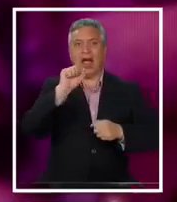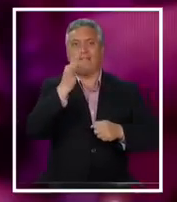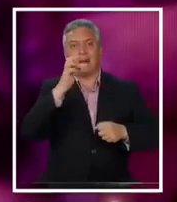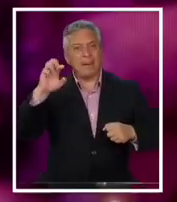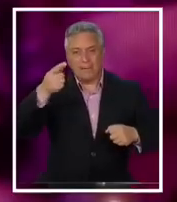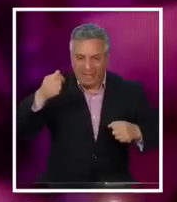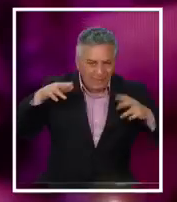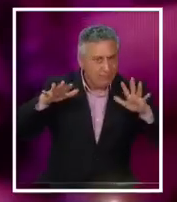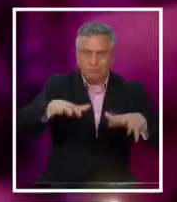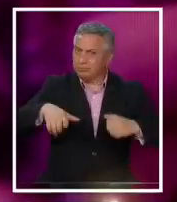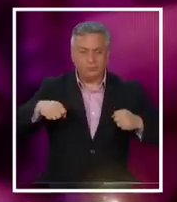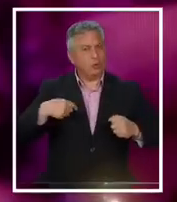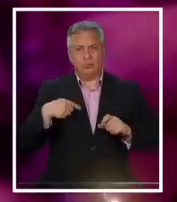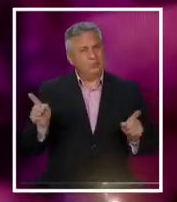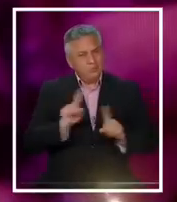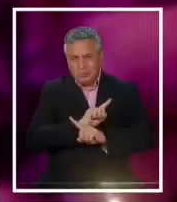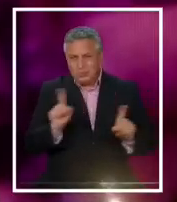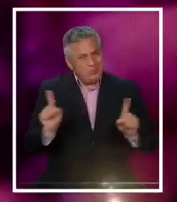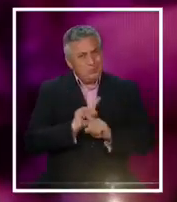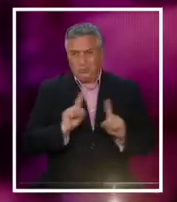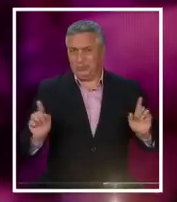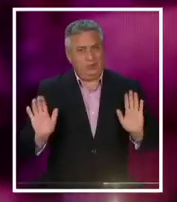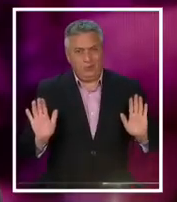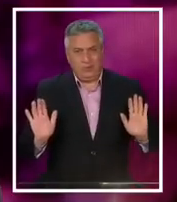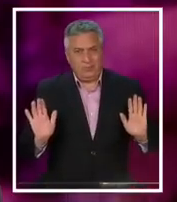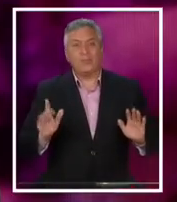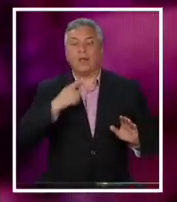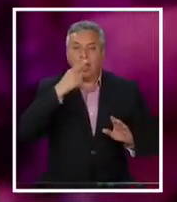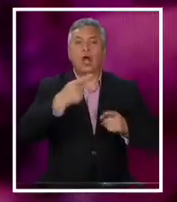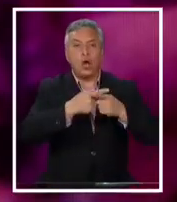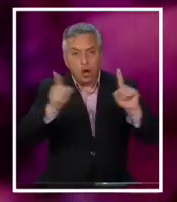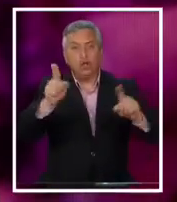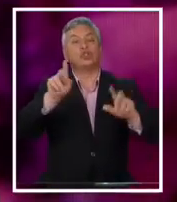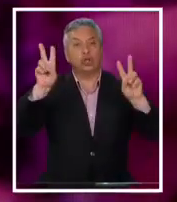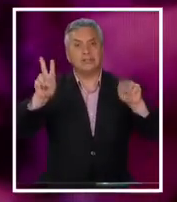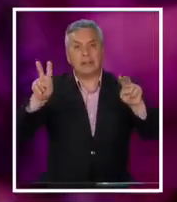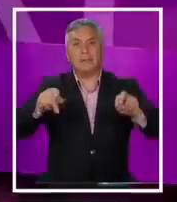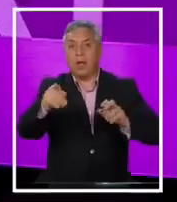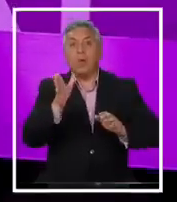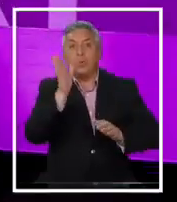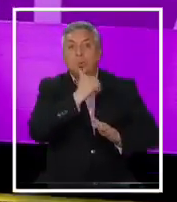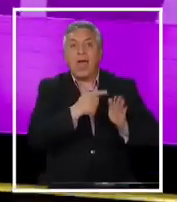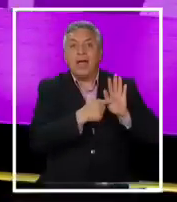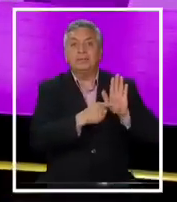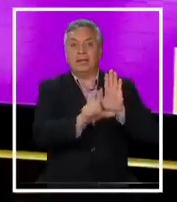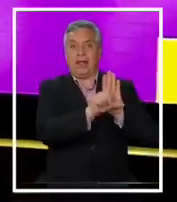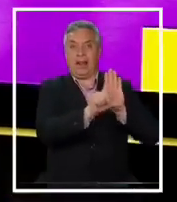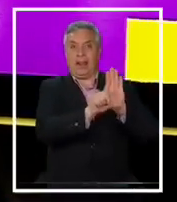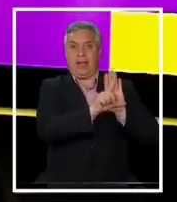comprensión o de aclaración. Y hay otros temas, por ejemplo, que no existan las leyes de concurrencia...